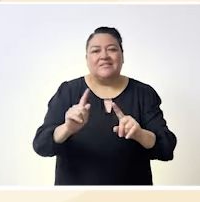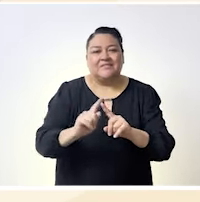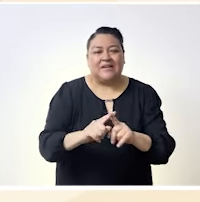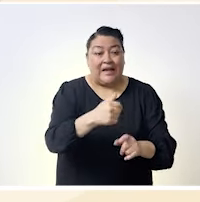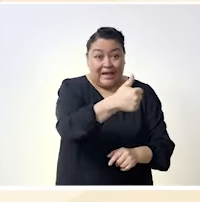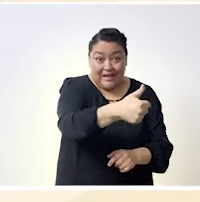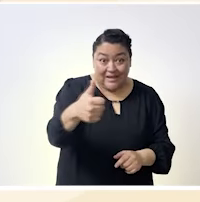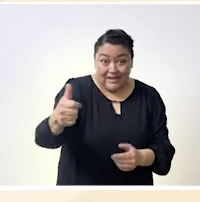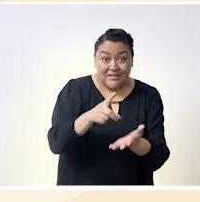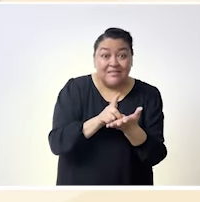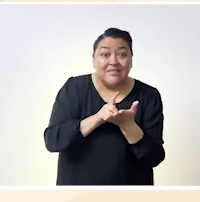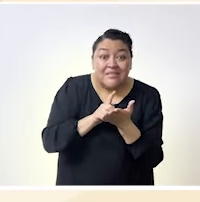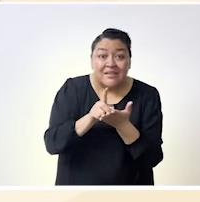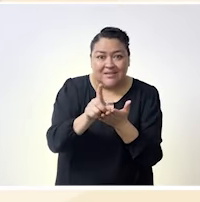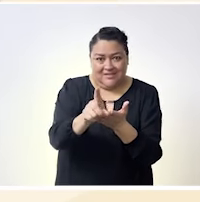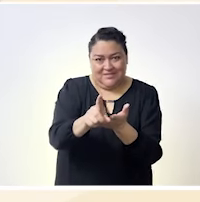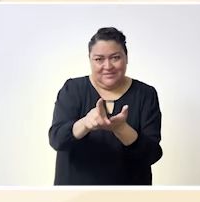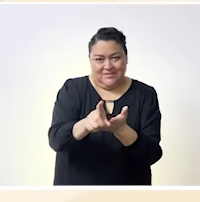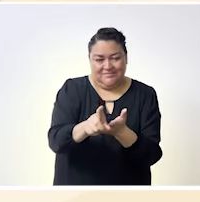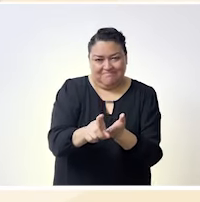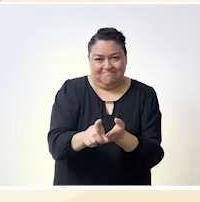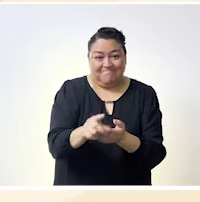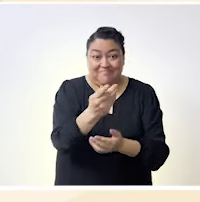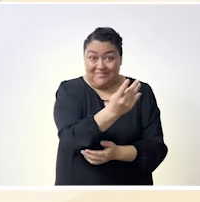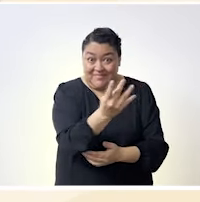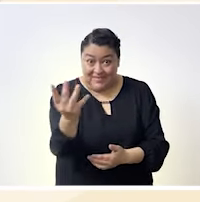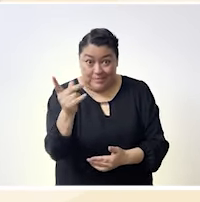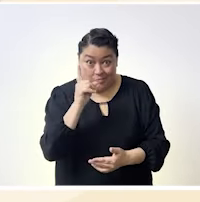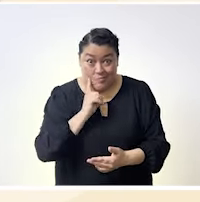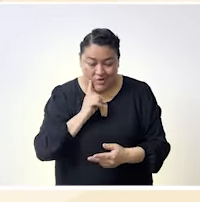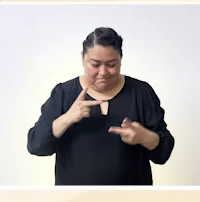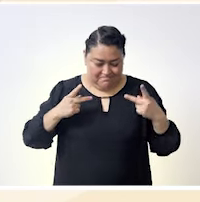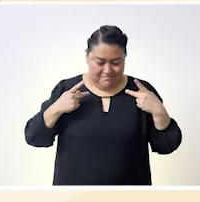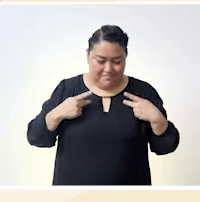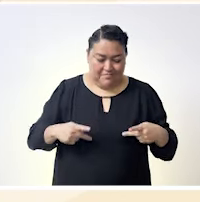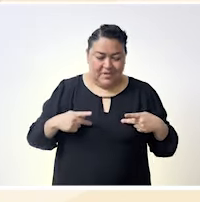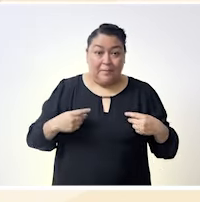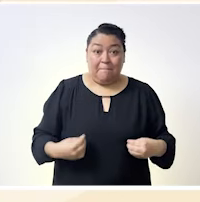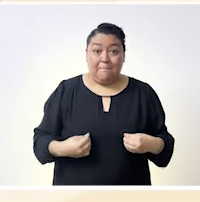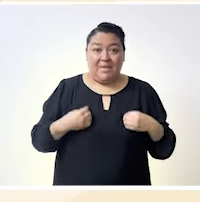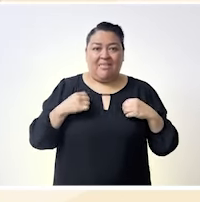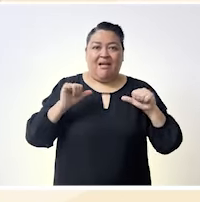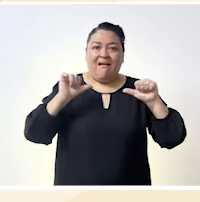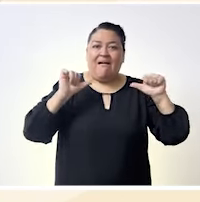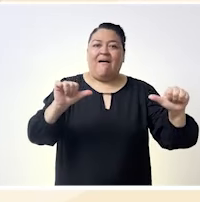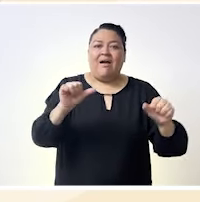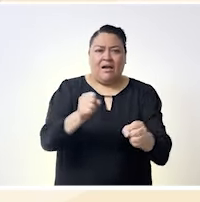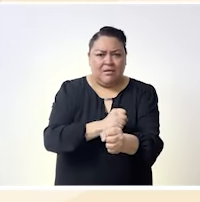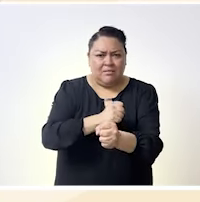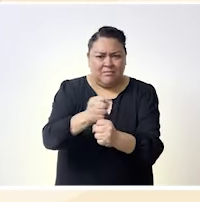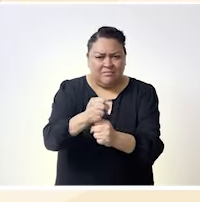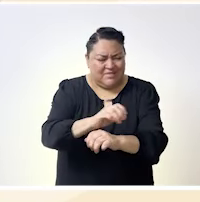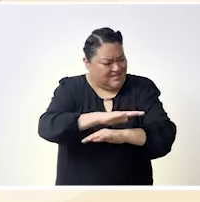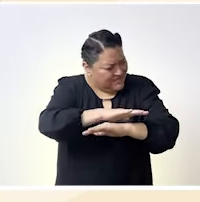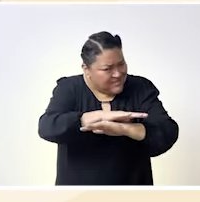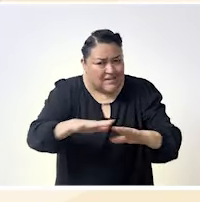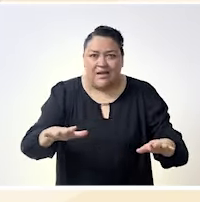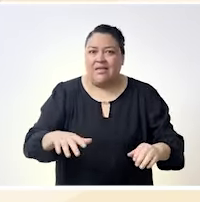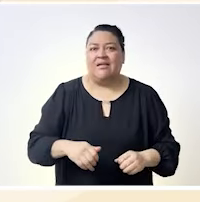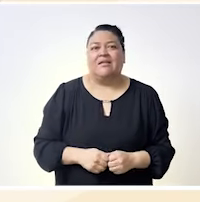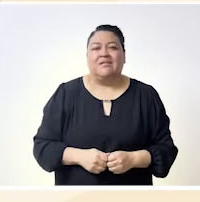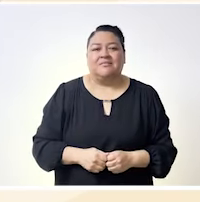personas titulares de derechos como personas que debemos de vivir libres de toda violencia